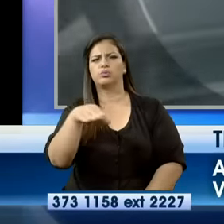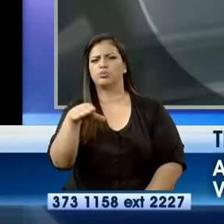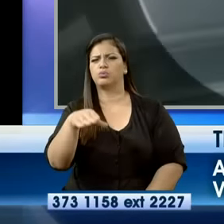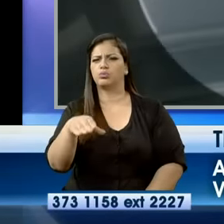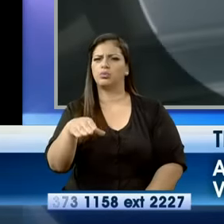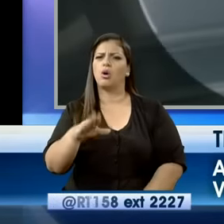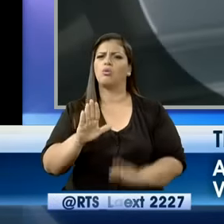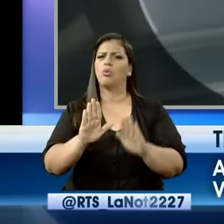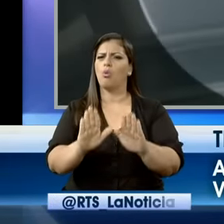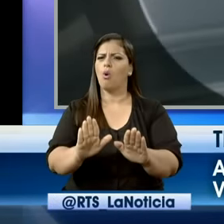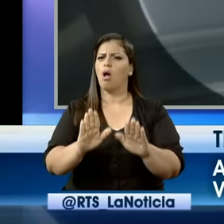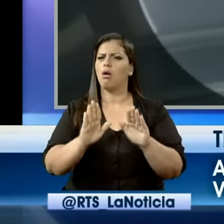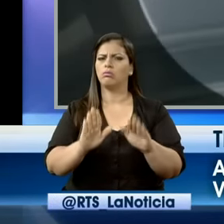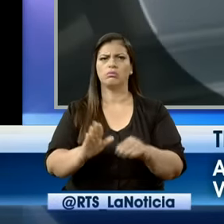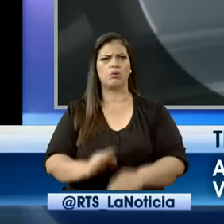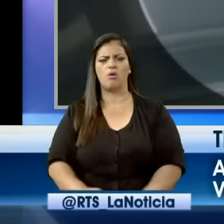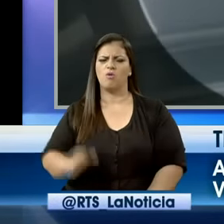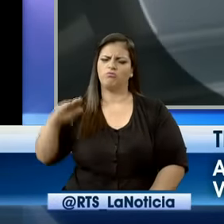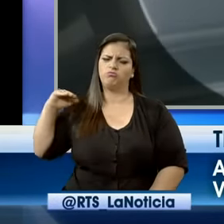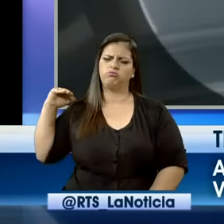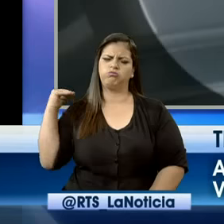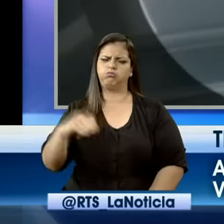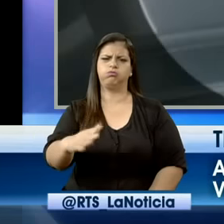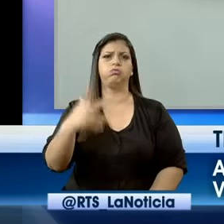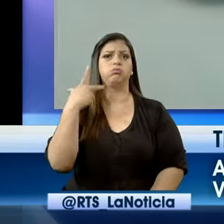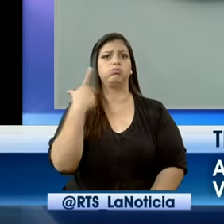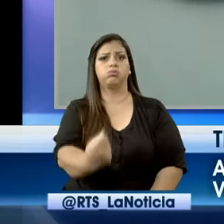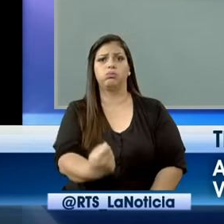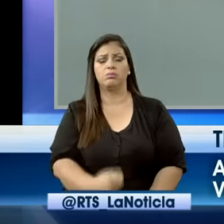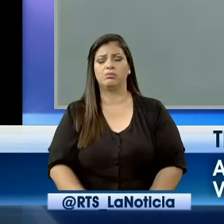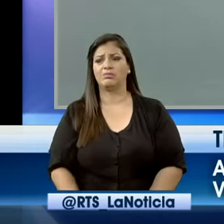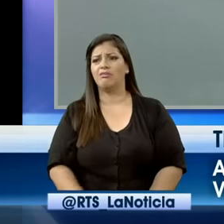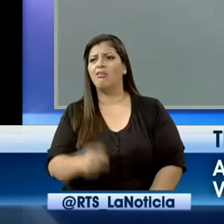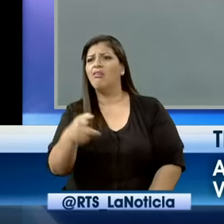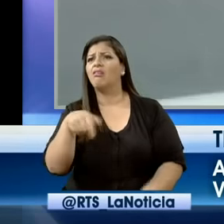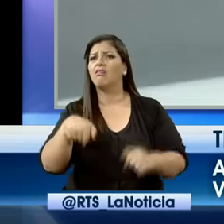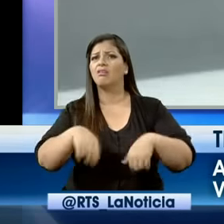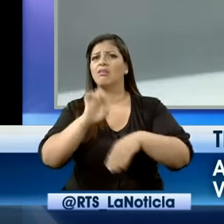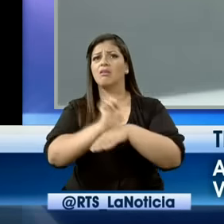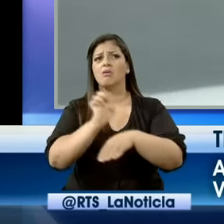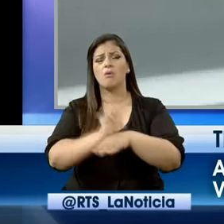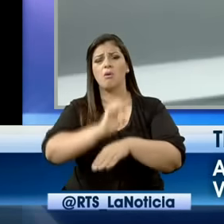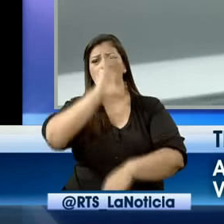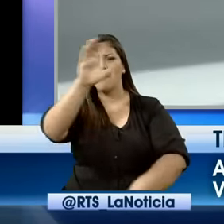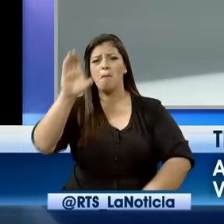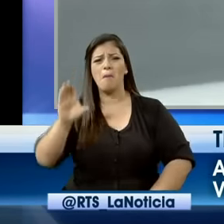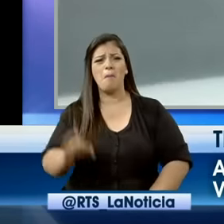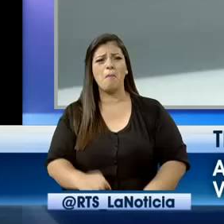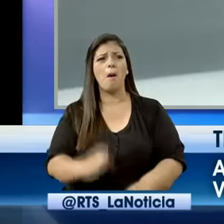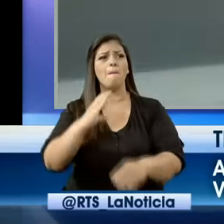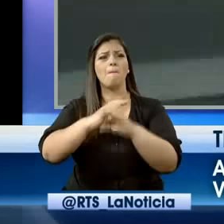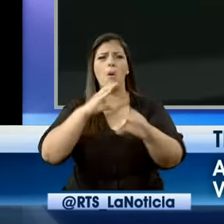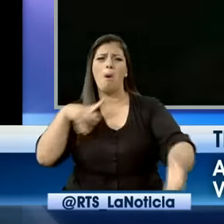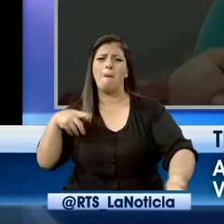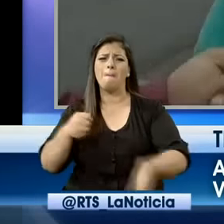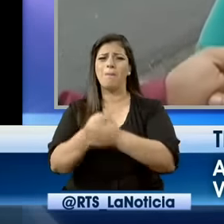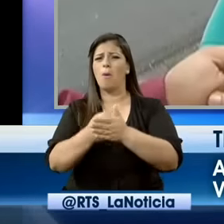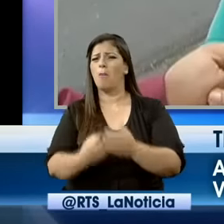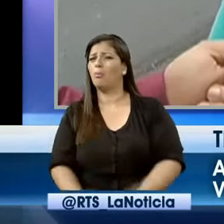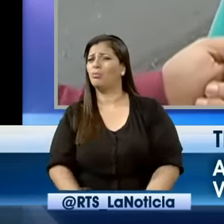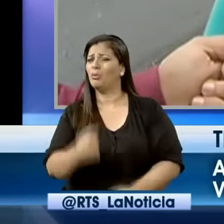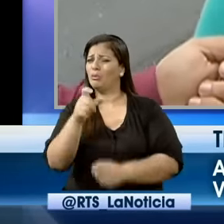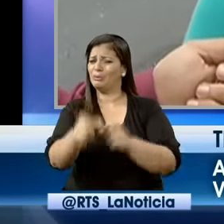se tienen que registrar en las carreteras del país para que estos, que el nombre de conductores no les va? Son